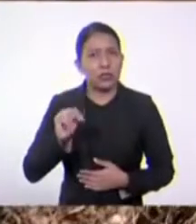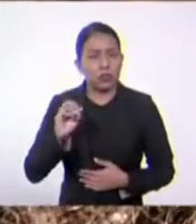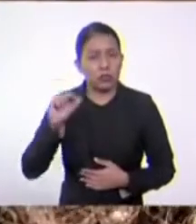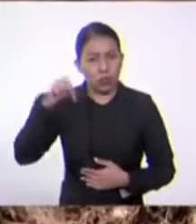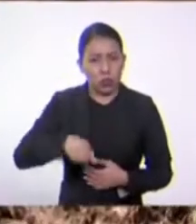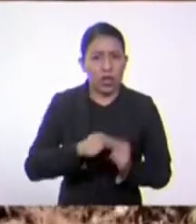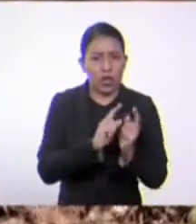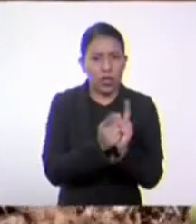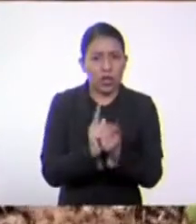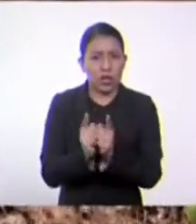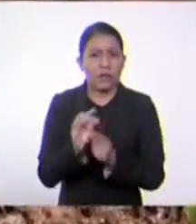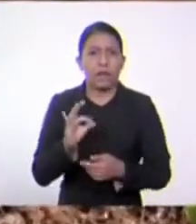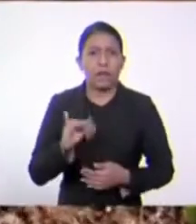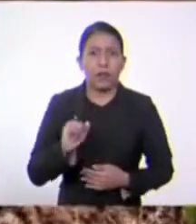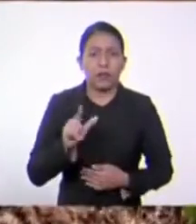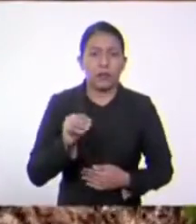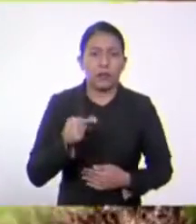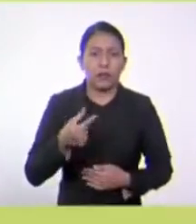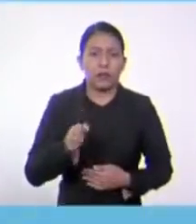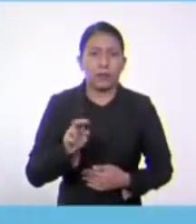relaciones filogenéticas.